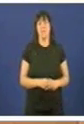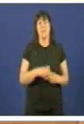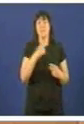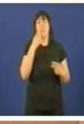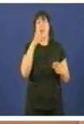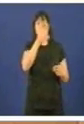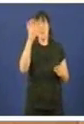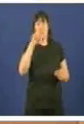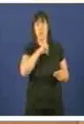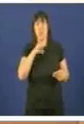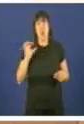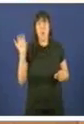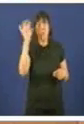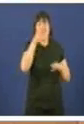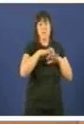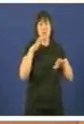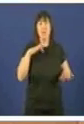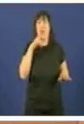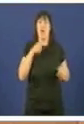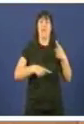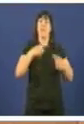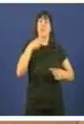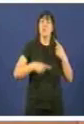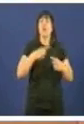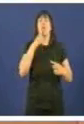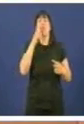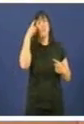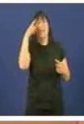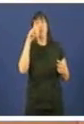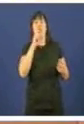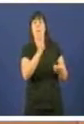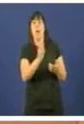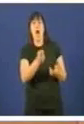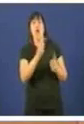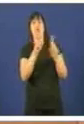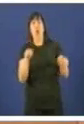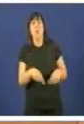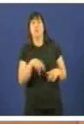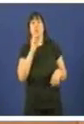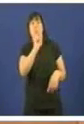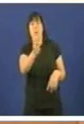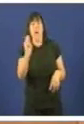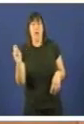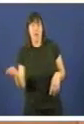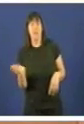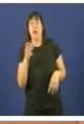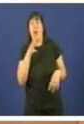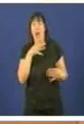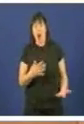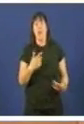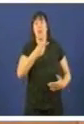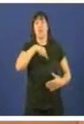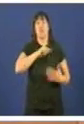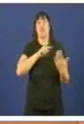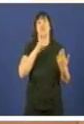comunidades autónomas se está discutindo agora como poden pagar as nóminas. En Galicia, estamos discutindo